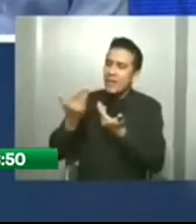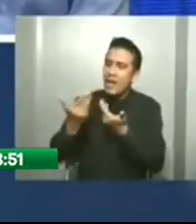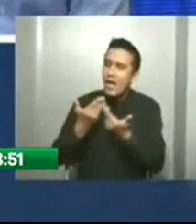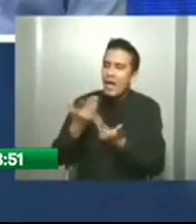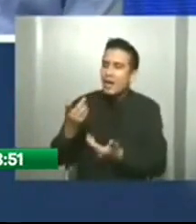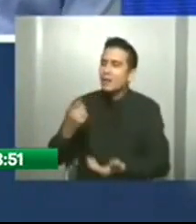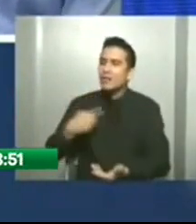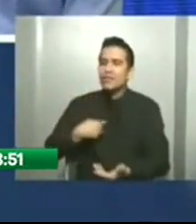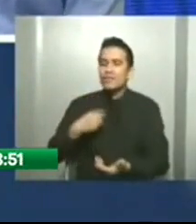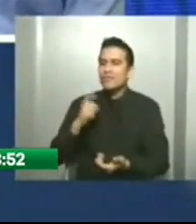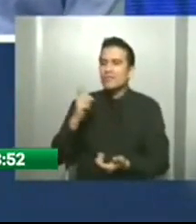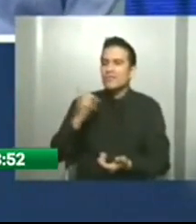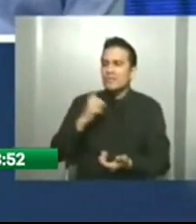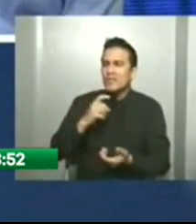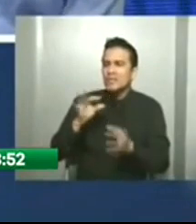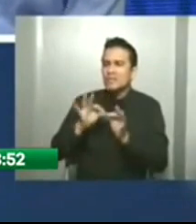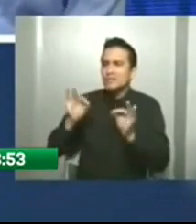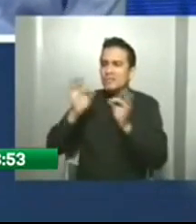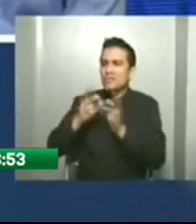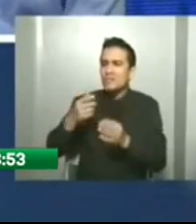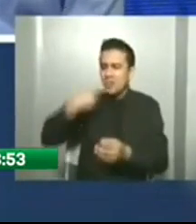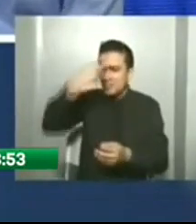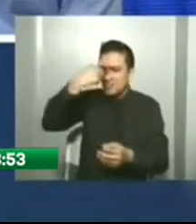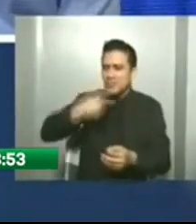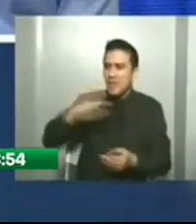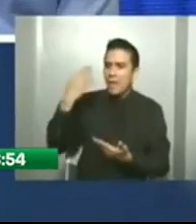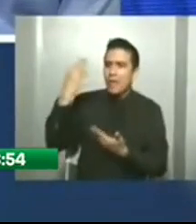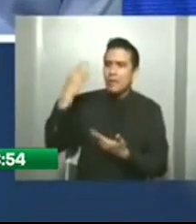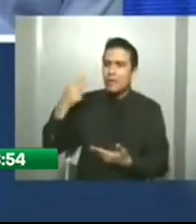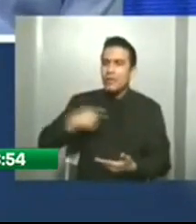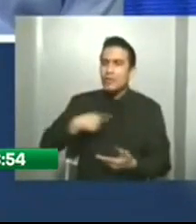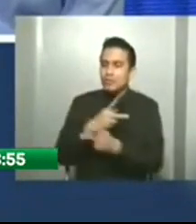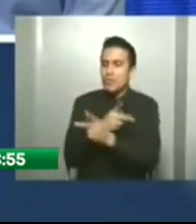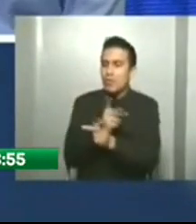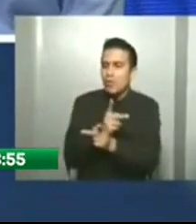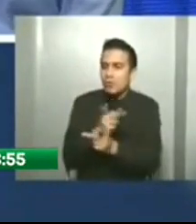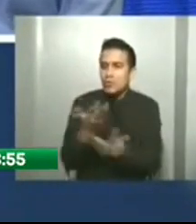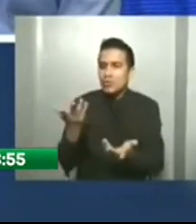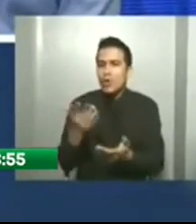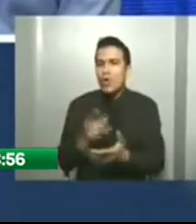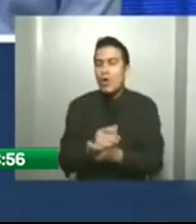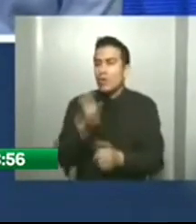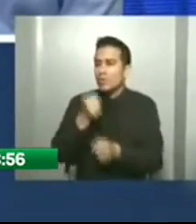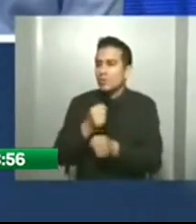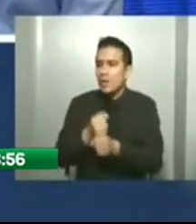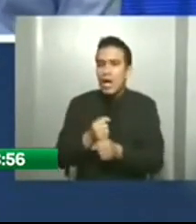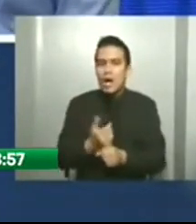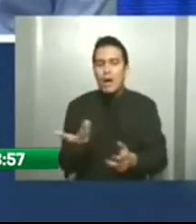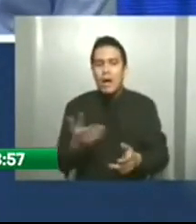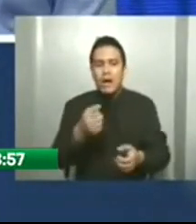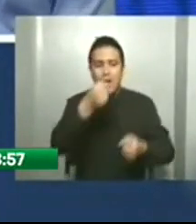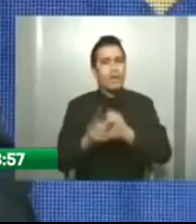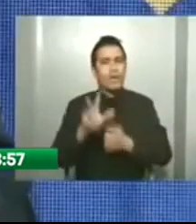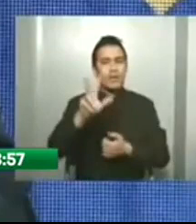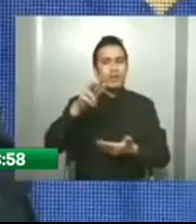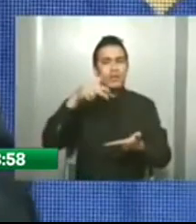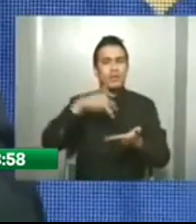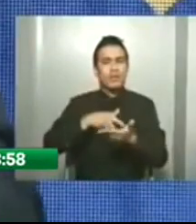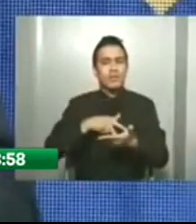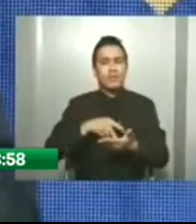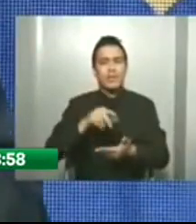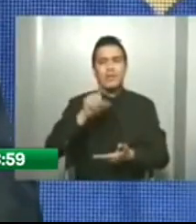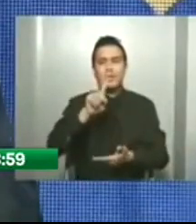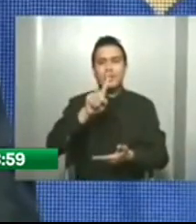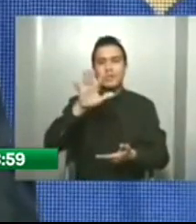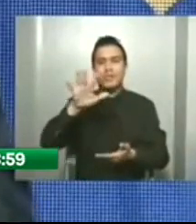soy productor, soy emprendedor y soy ganadero y agricultor desde el día que nací. Y luego recibió